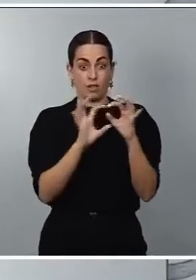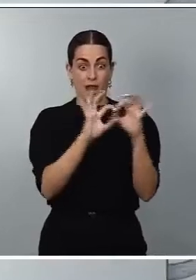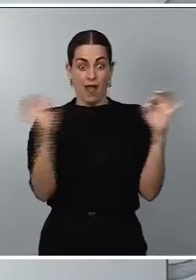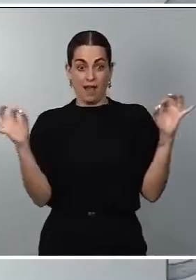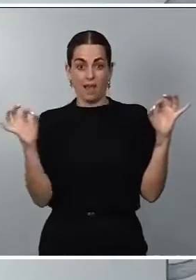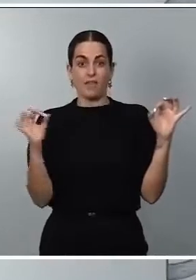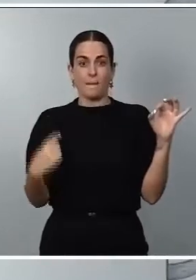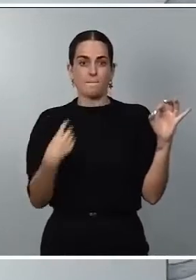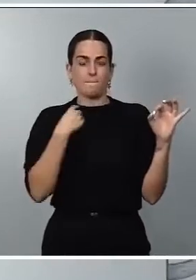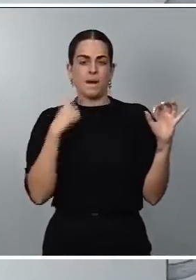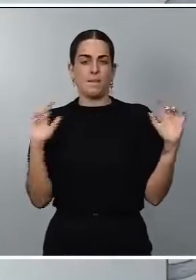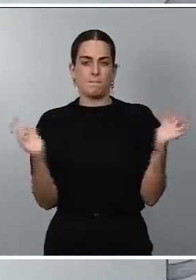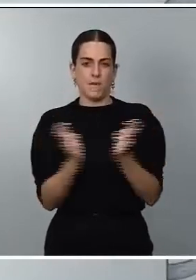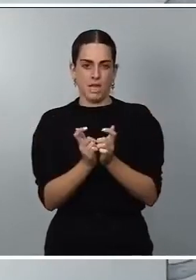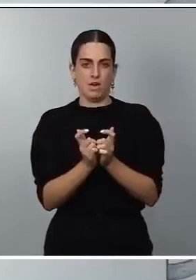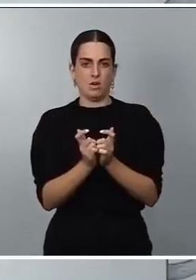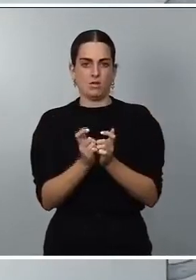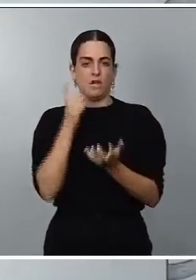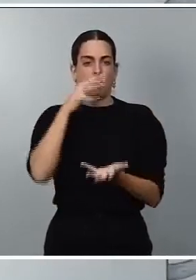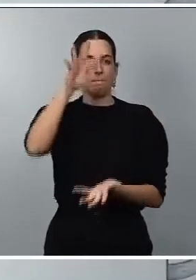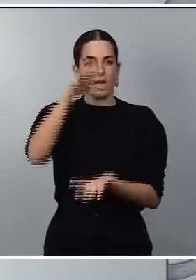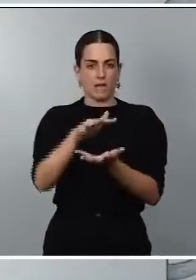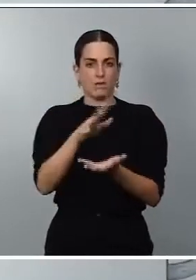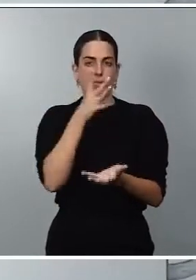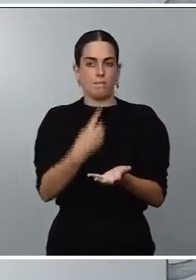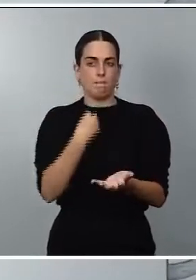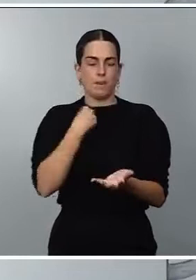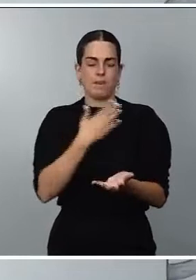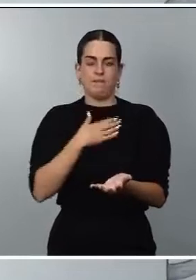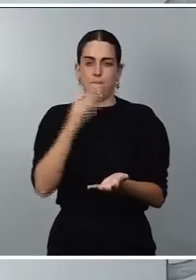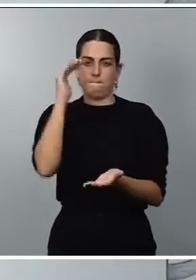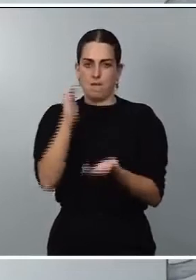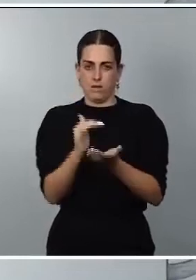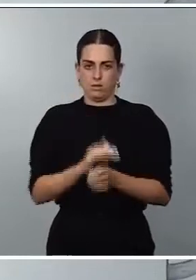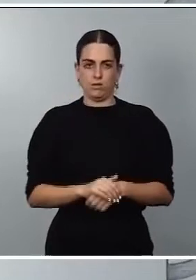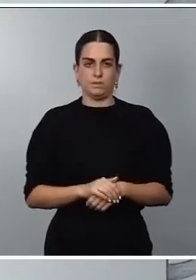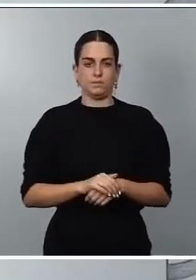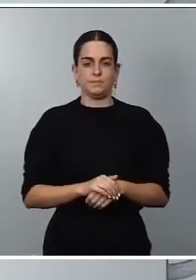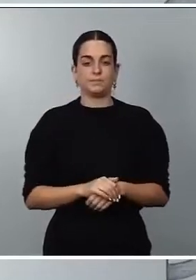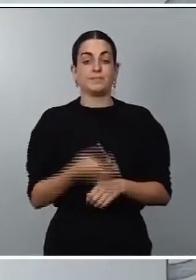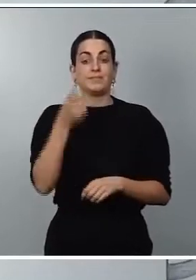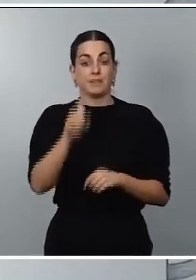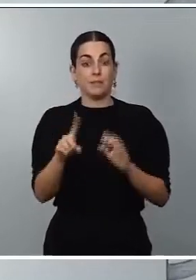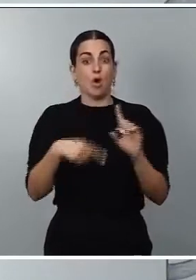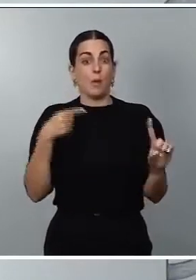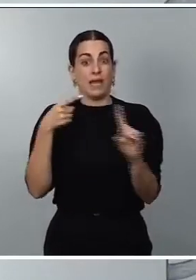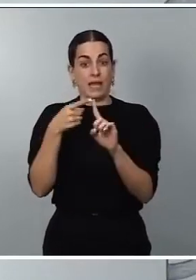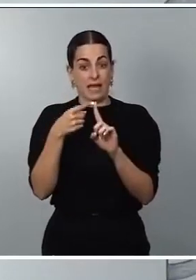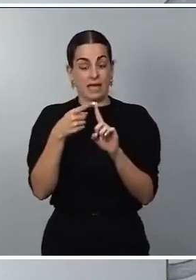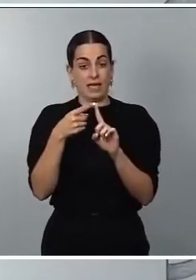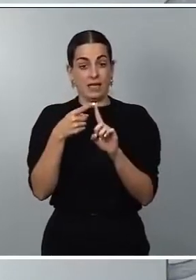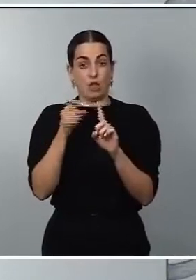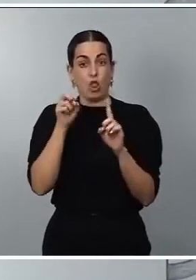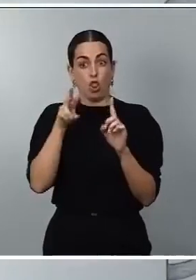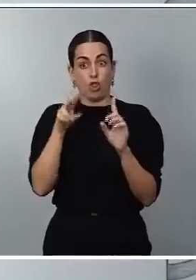efectivamente esa disminución, esa pérdida de disminución y, concretamente, como señala el objetivo 12.3